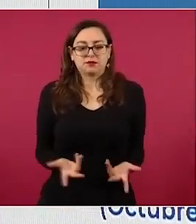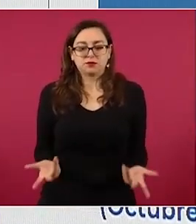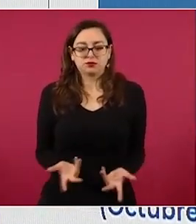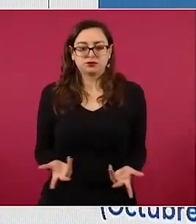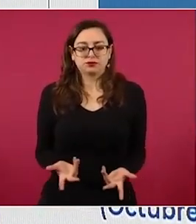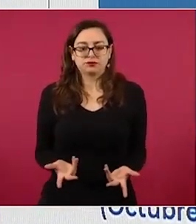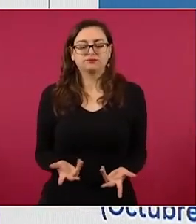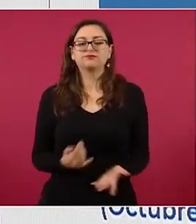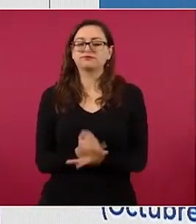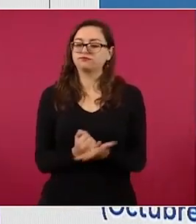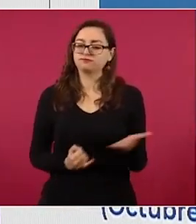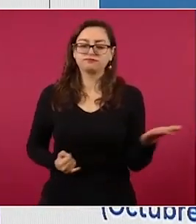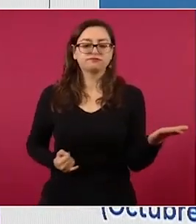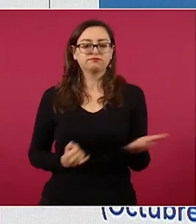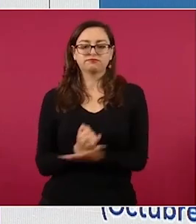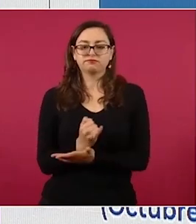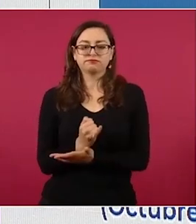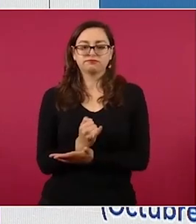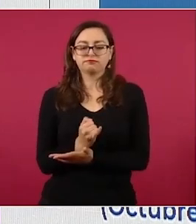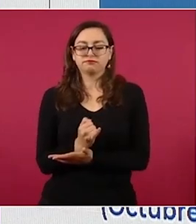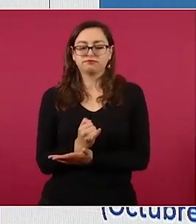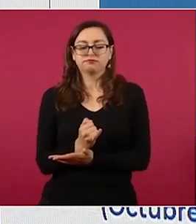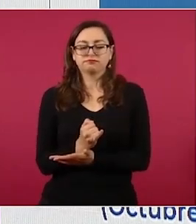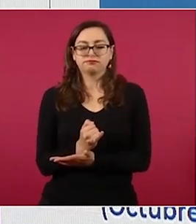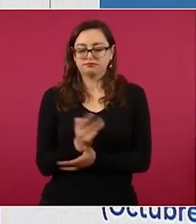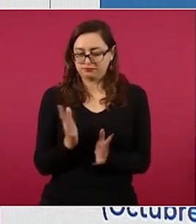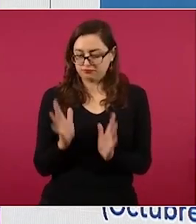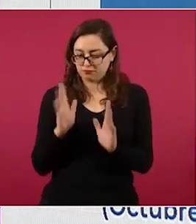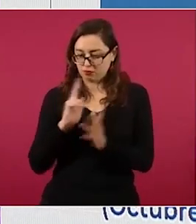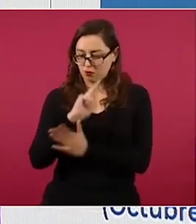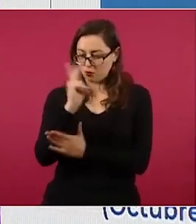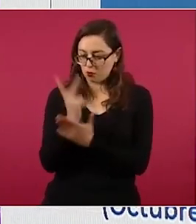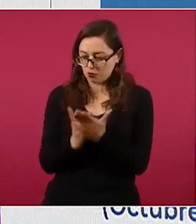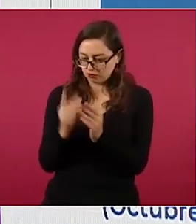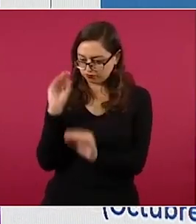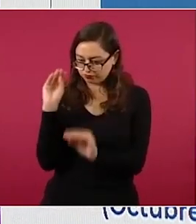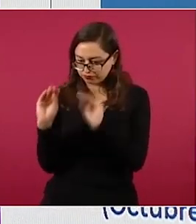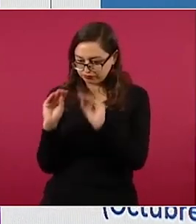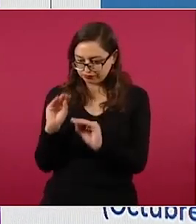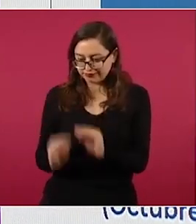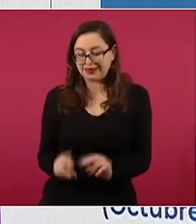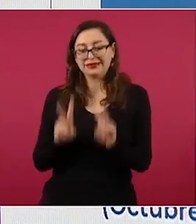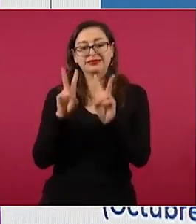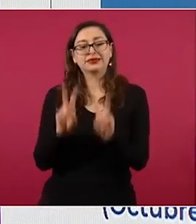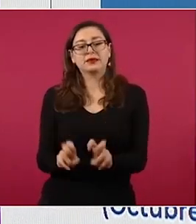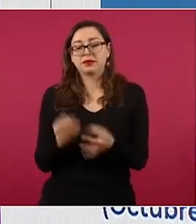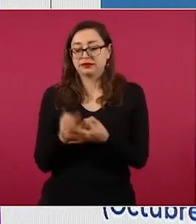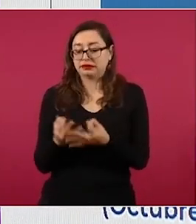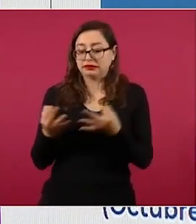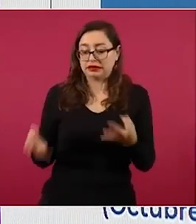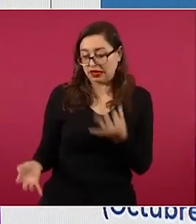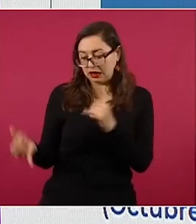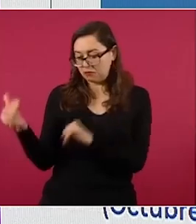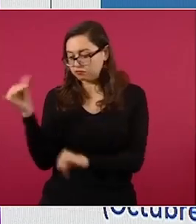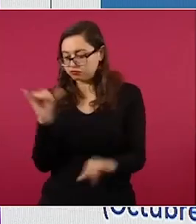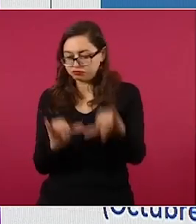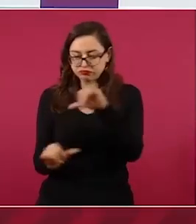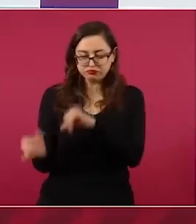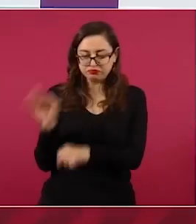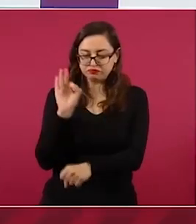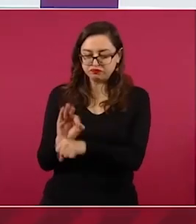partir de este año ya estamos terminando el programa de fertilización de este año,